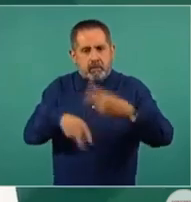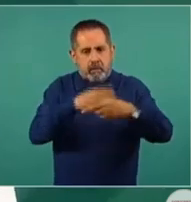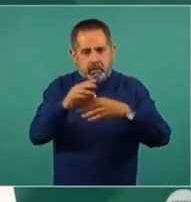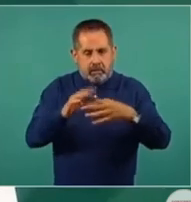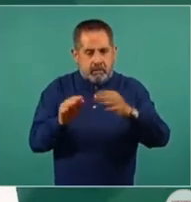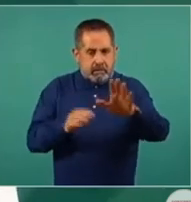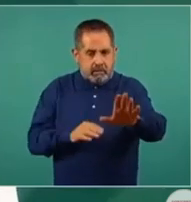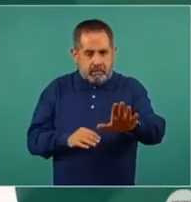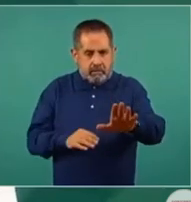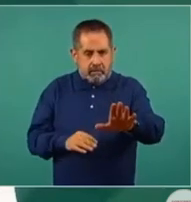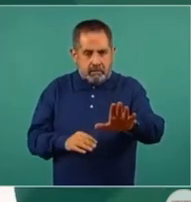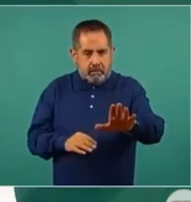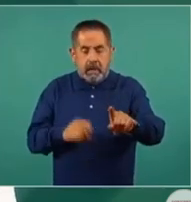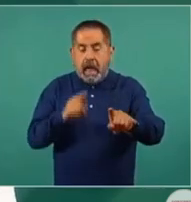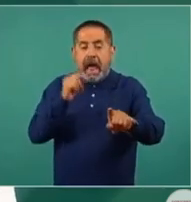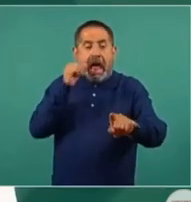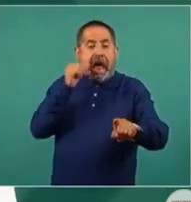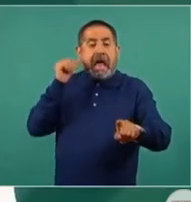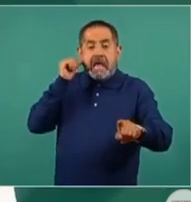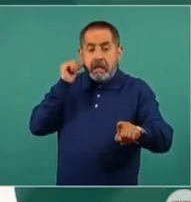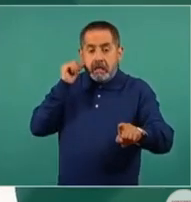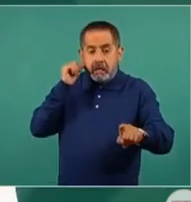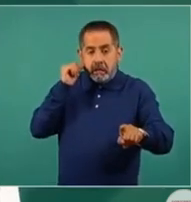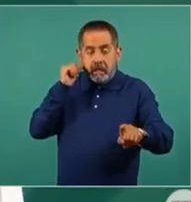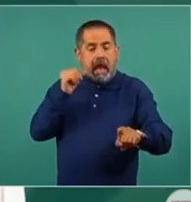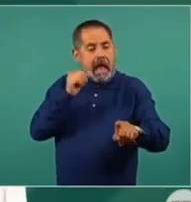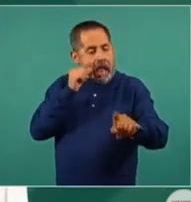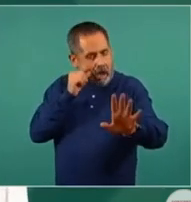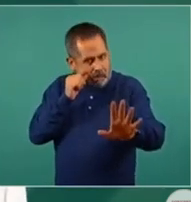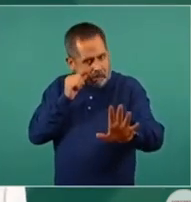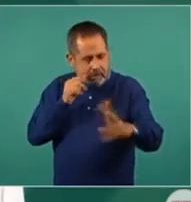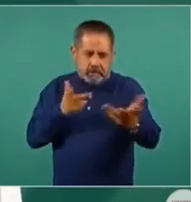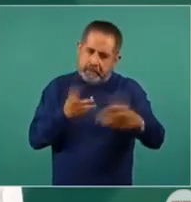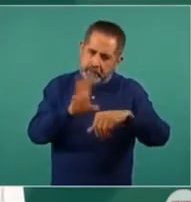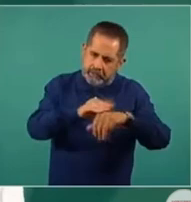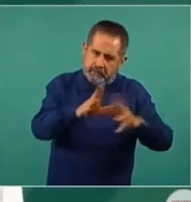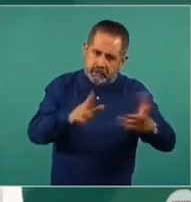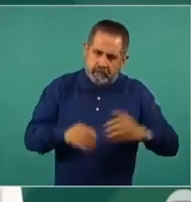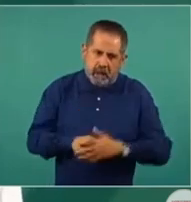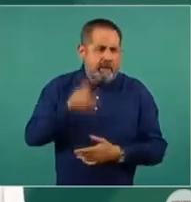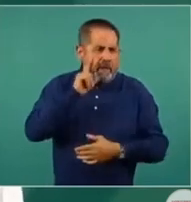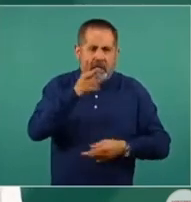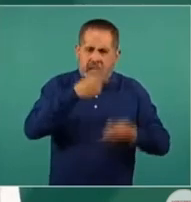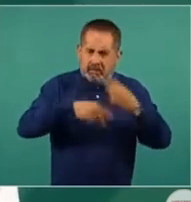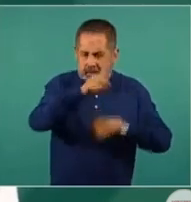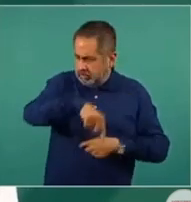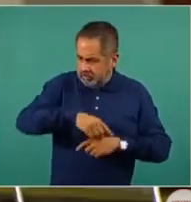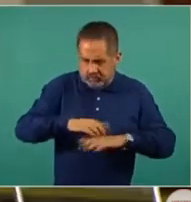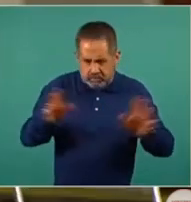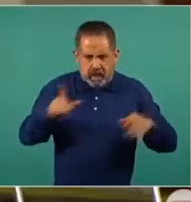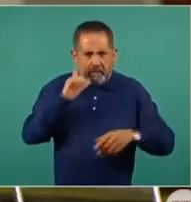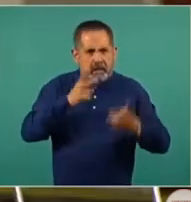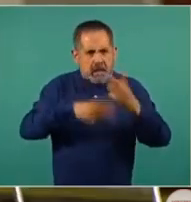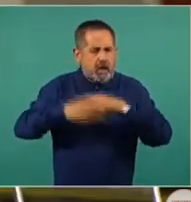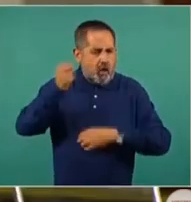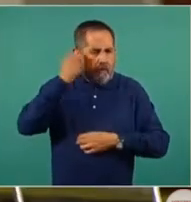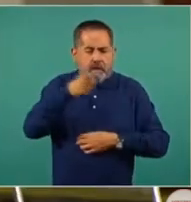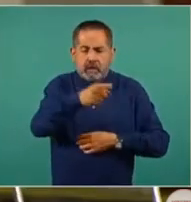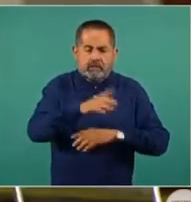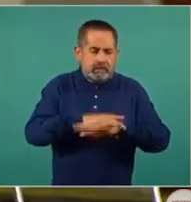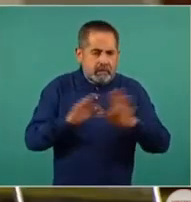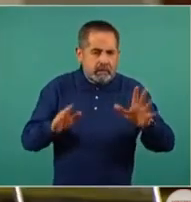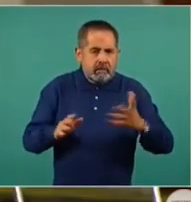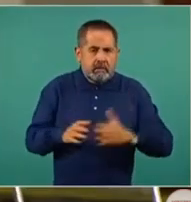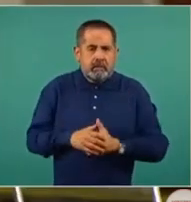Sí, pero es que no me ha contestado la otra pregunta de ayer. Después esta... Permítame, puede venir mañana, mañana también damos conferencia. Es